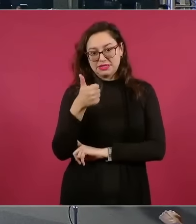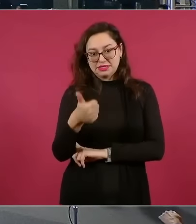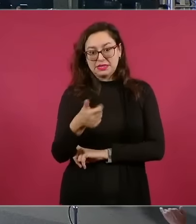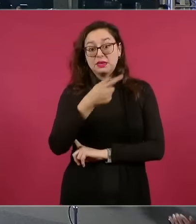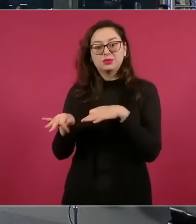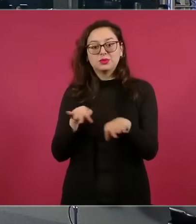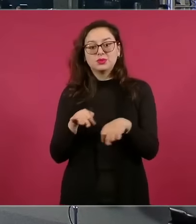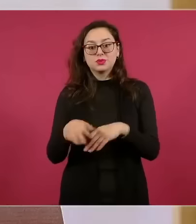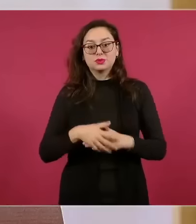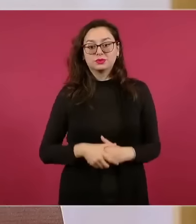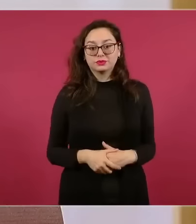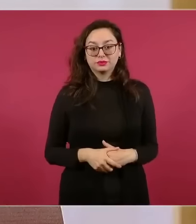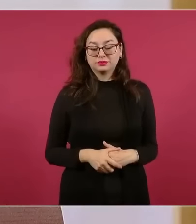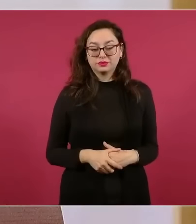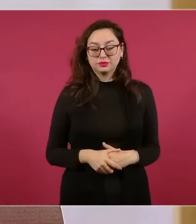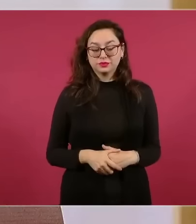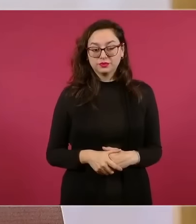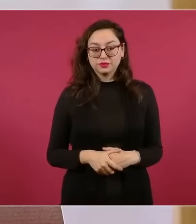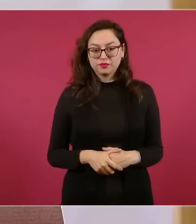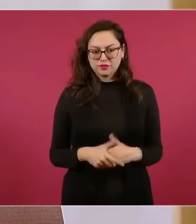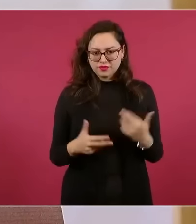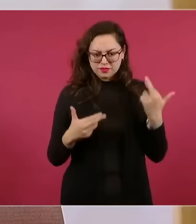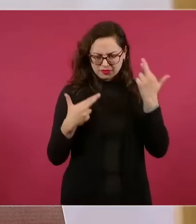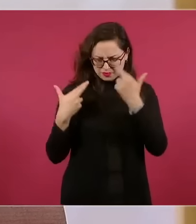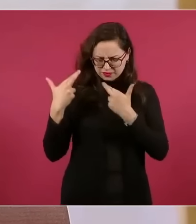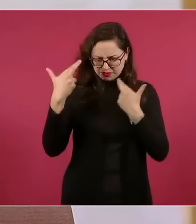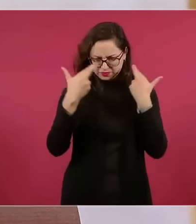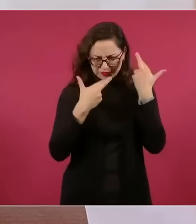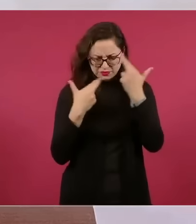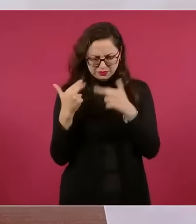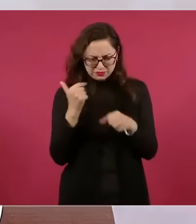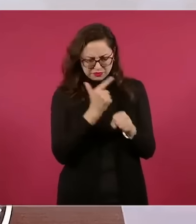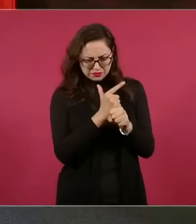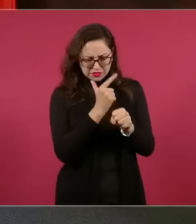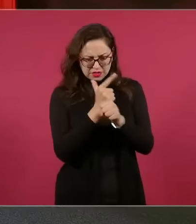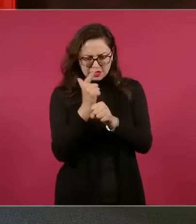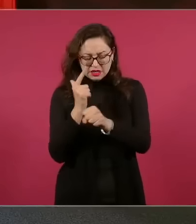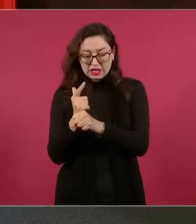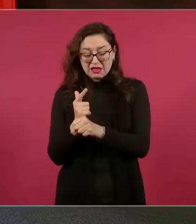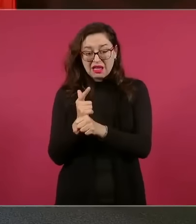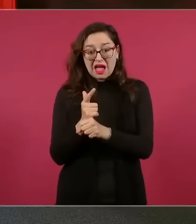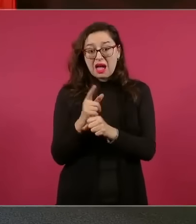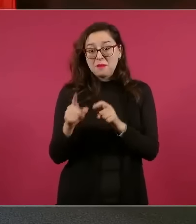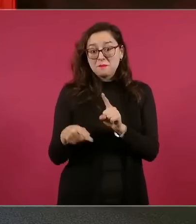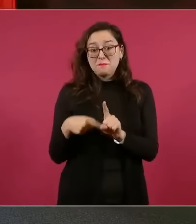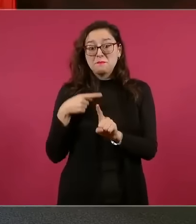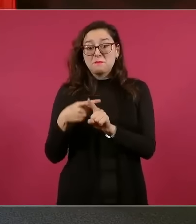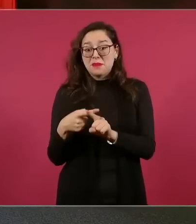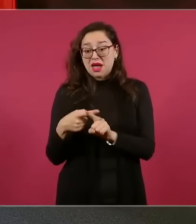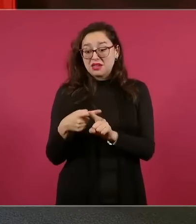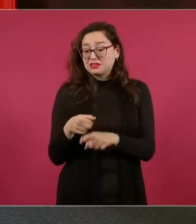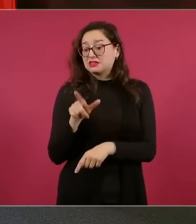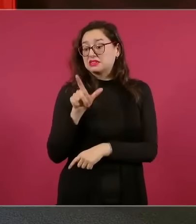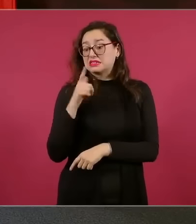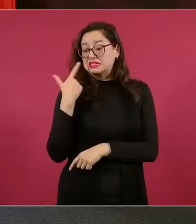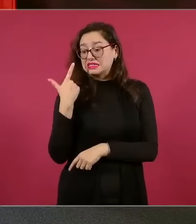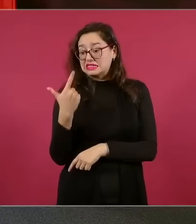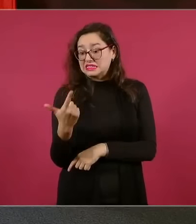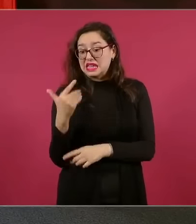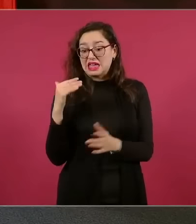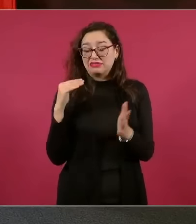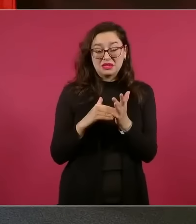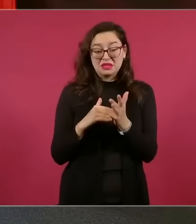papás. El estudio revela que hay, además, otros 7.148 servidores